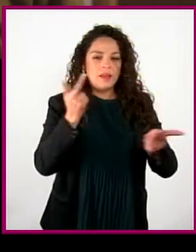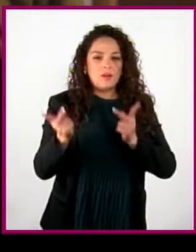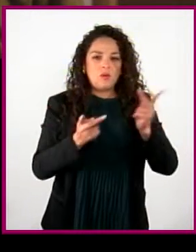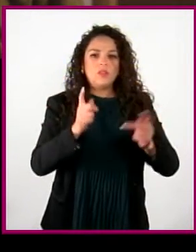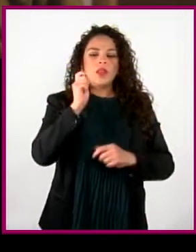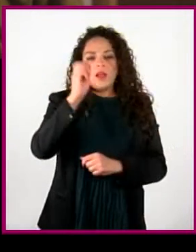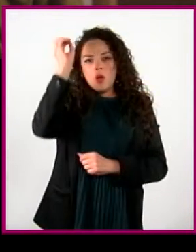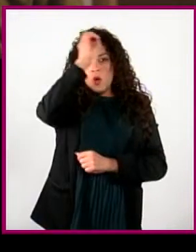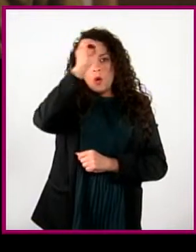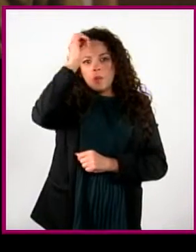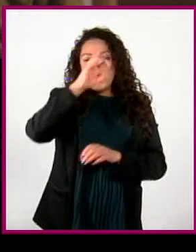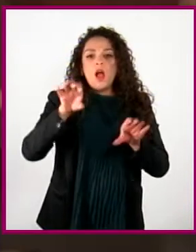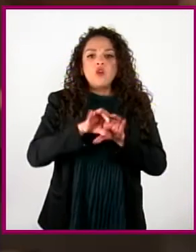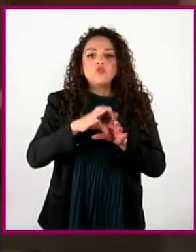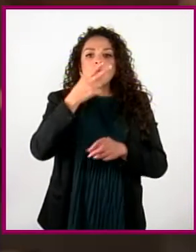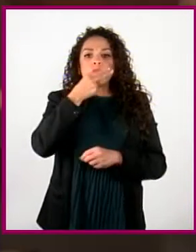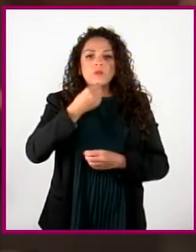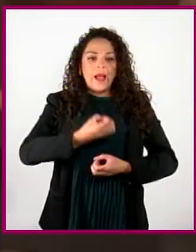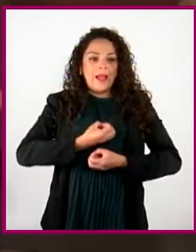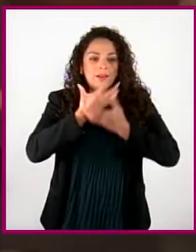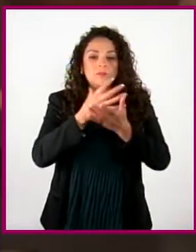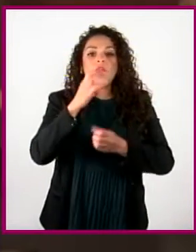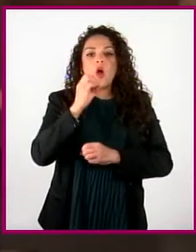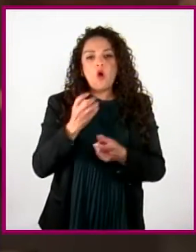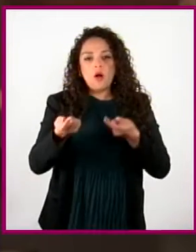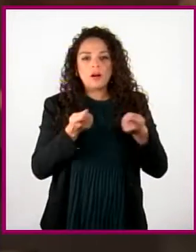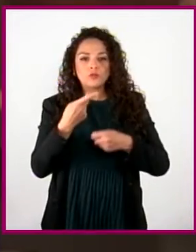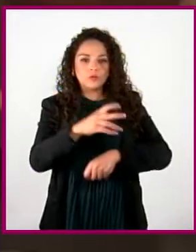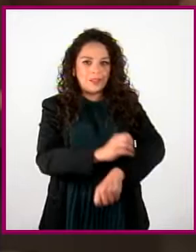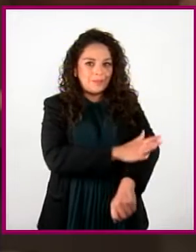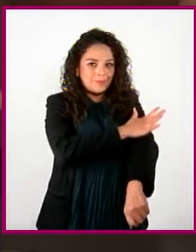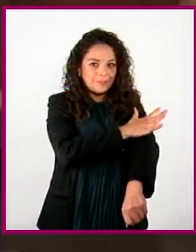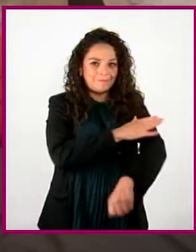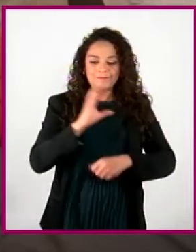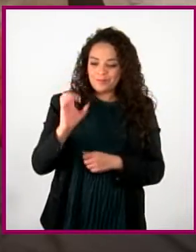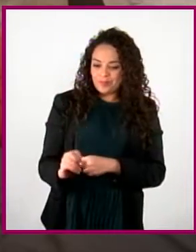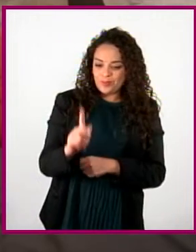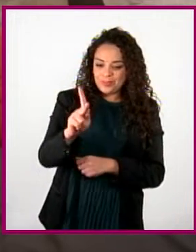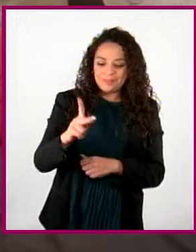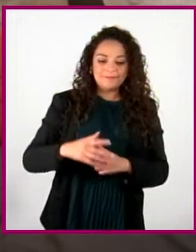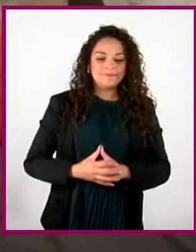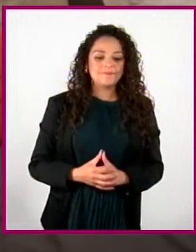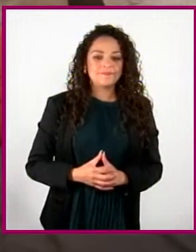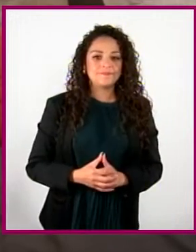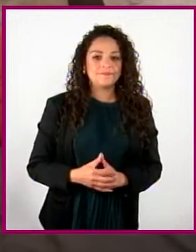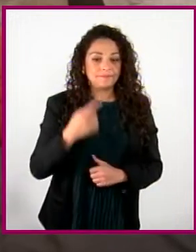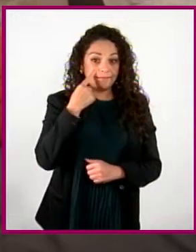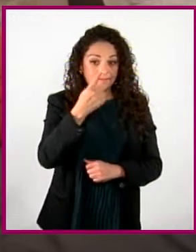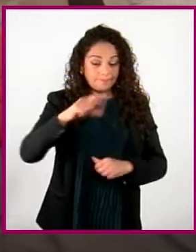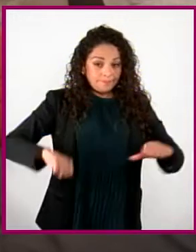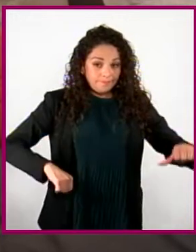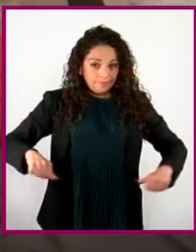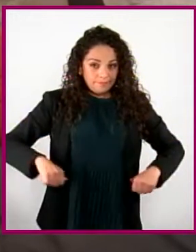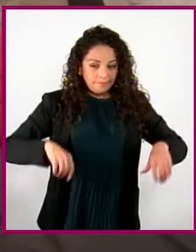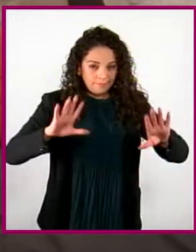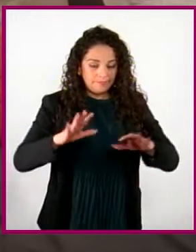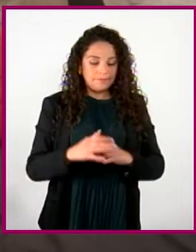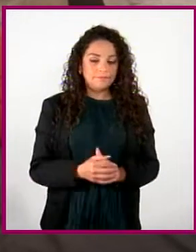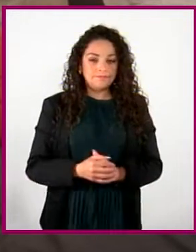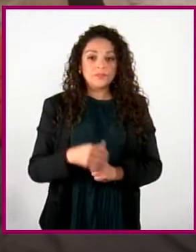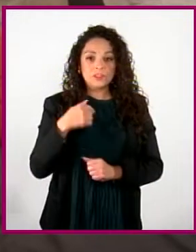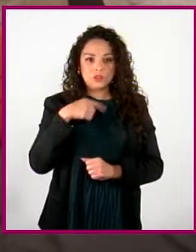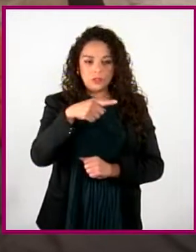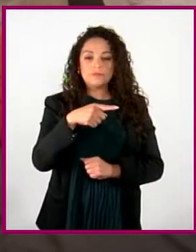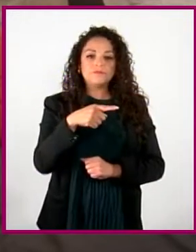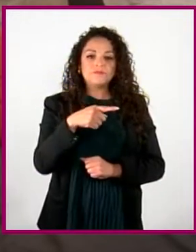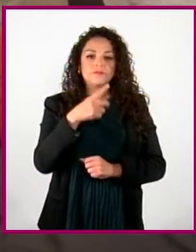expresan o manejan sus emociones. Ya estás peinada para atrás. Esta es la dinámica. Yo voy a plantearles algunas